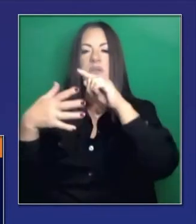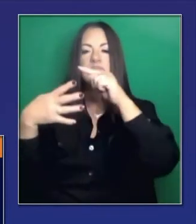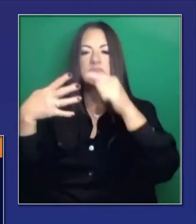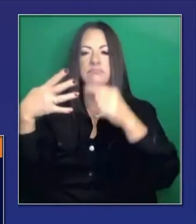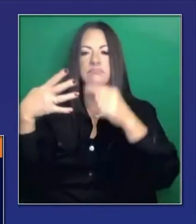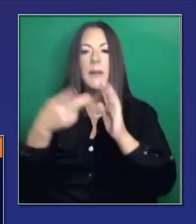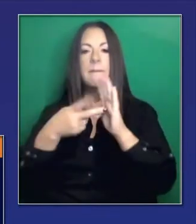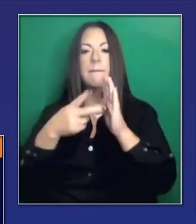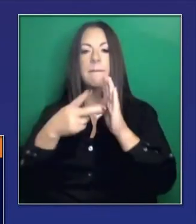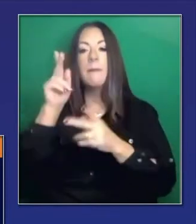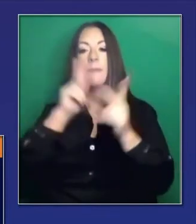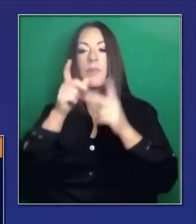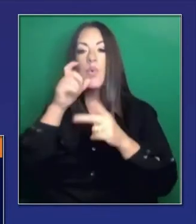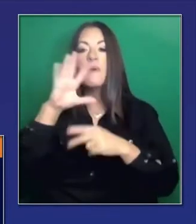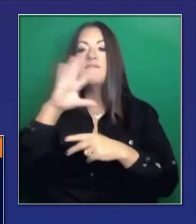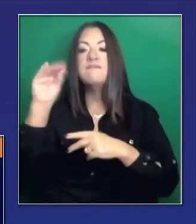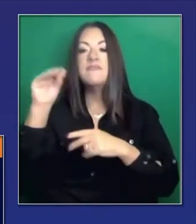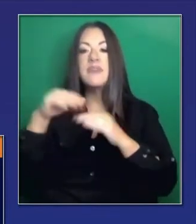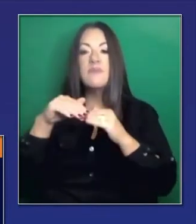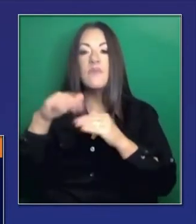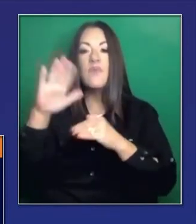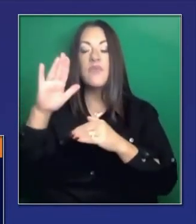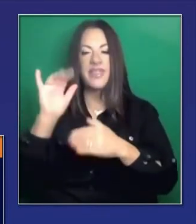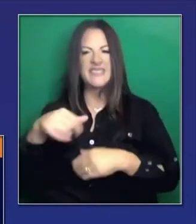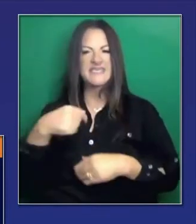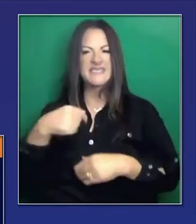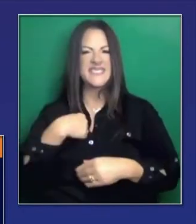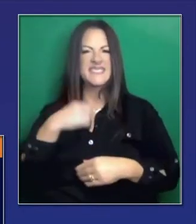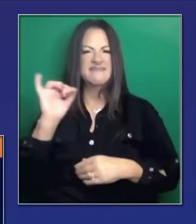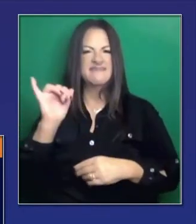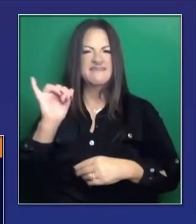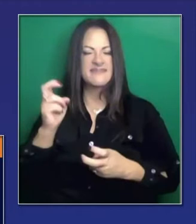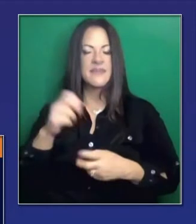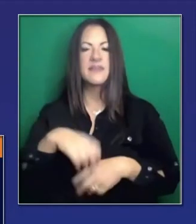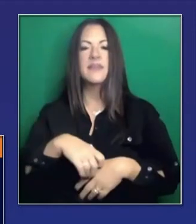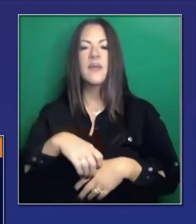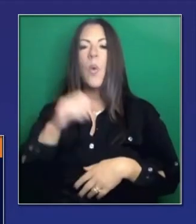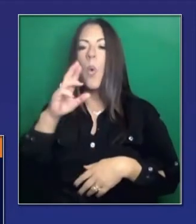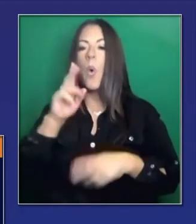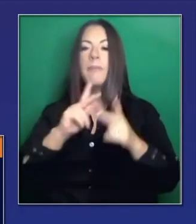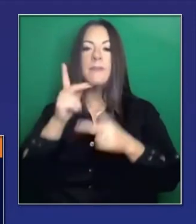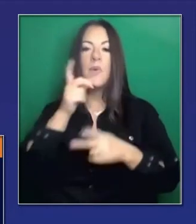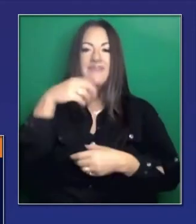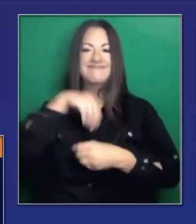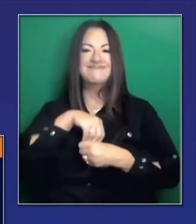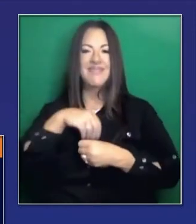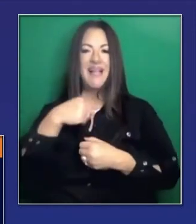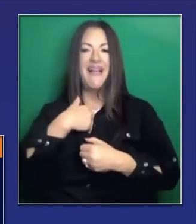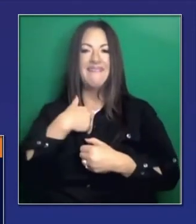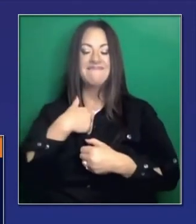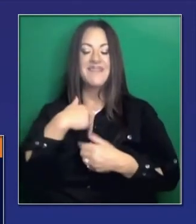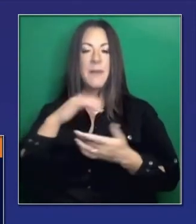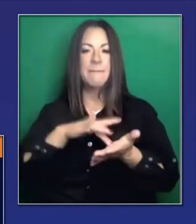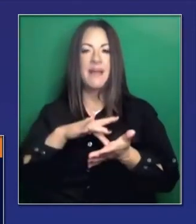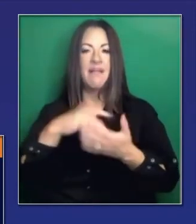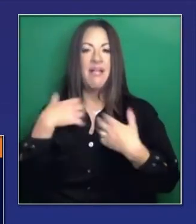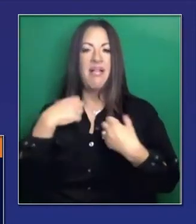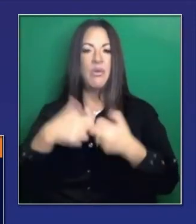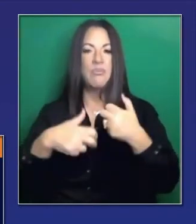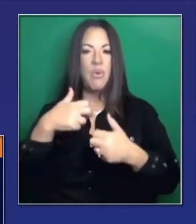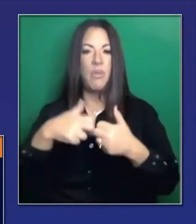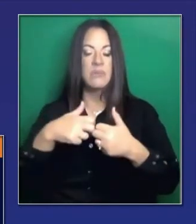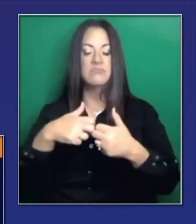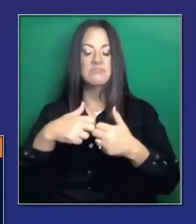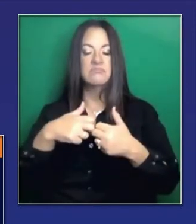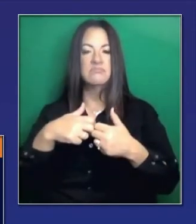individuos de edad de 50 años o mayores. Donde yo estaré incluido. Y 16 a